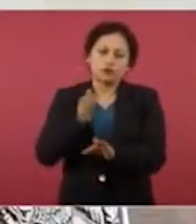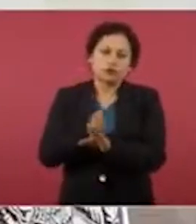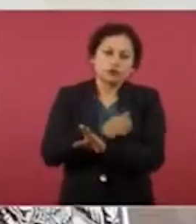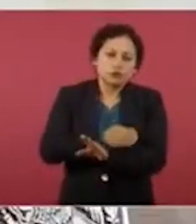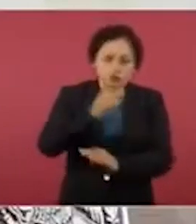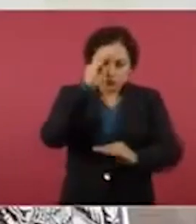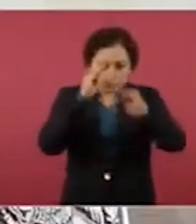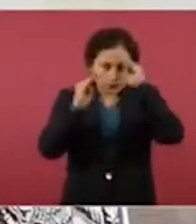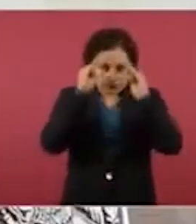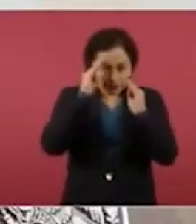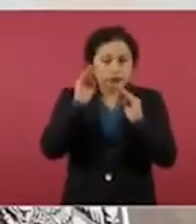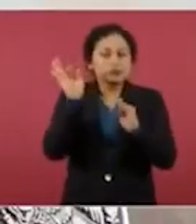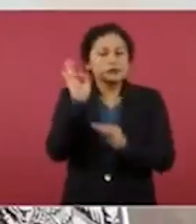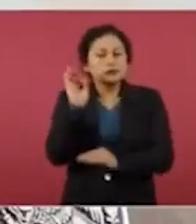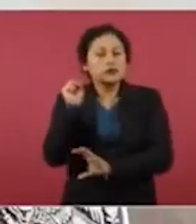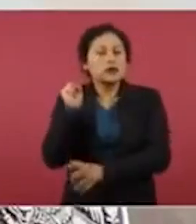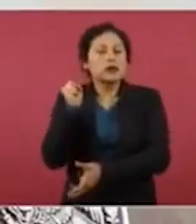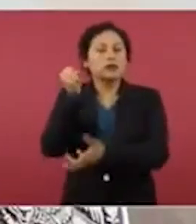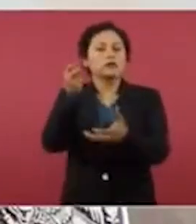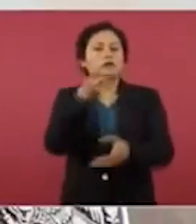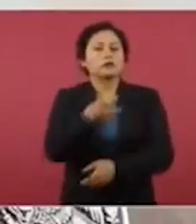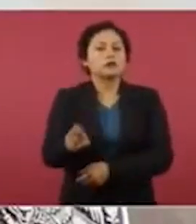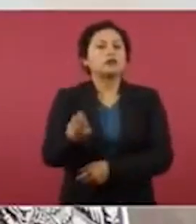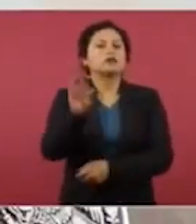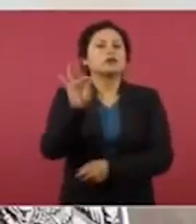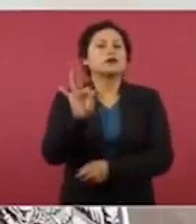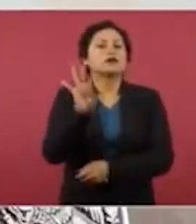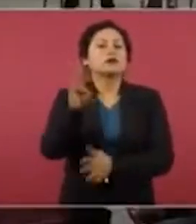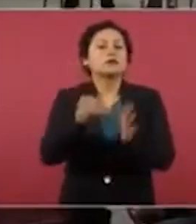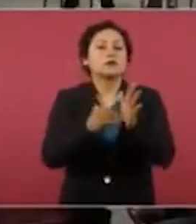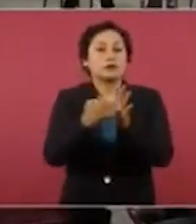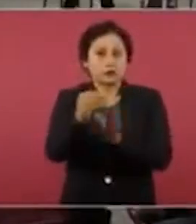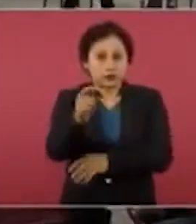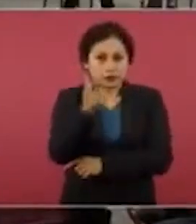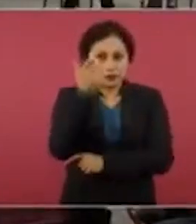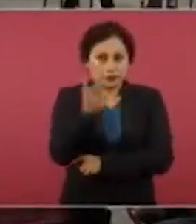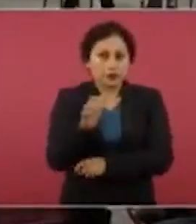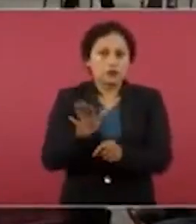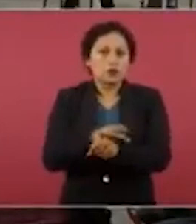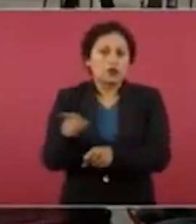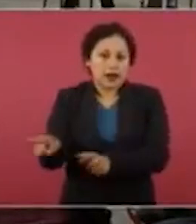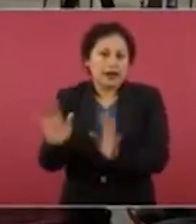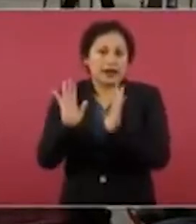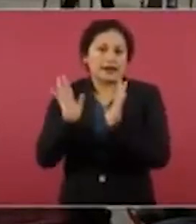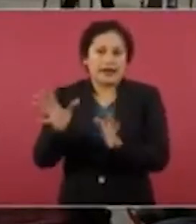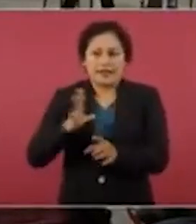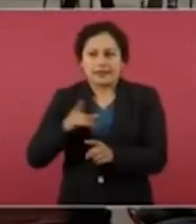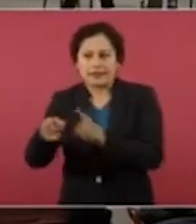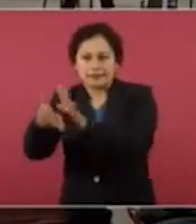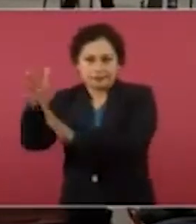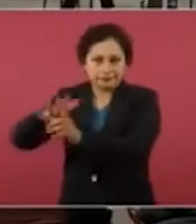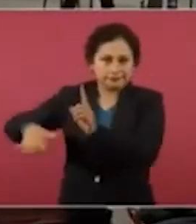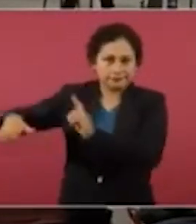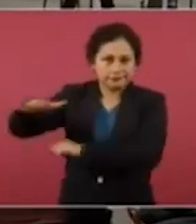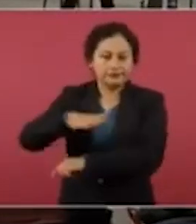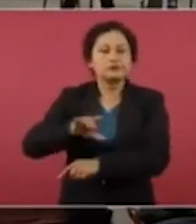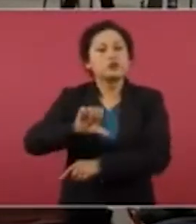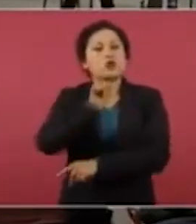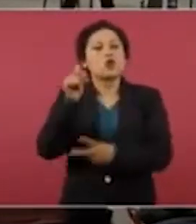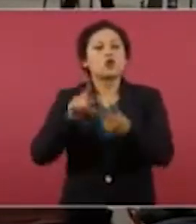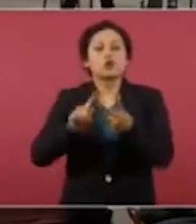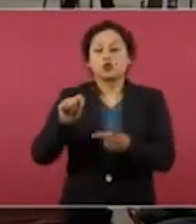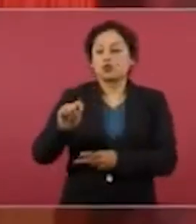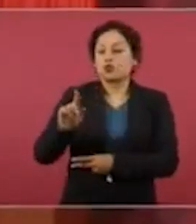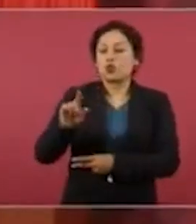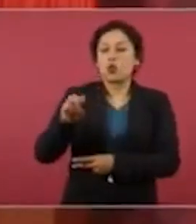inversión de 244 millones de pesos, toda vez que ya cuentan con un predio. Y en el caso de Tulum, efectivamente es un hospital que se